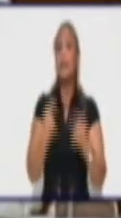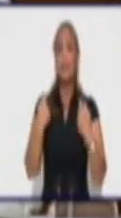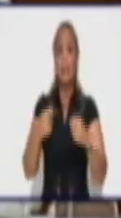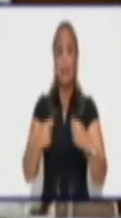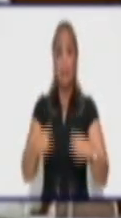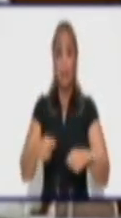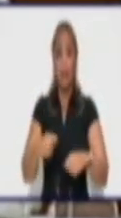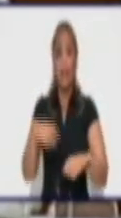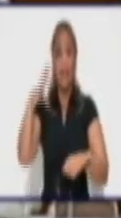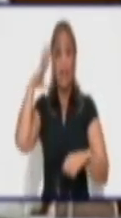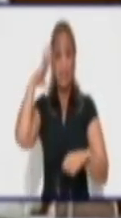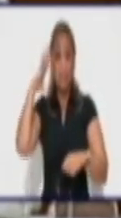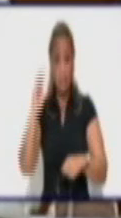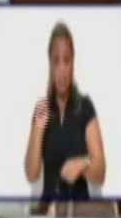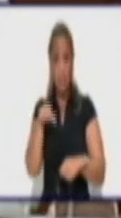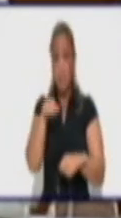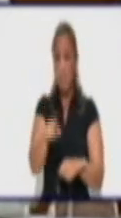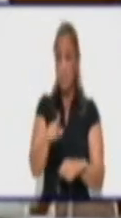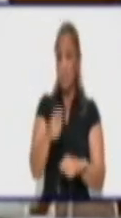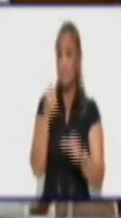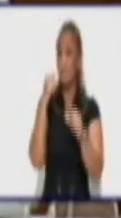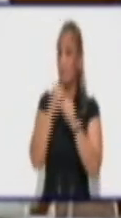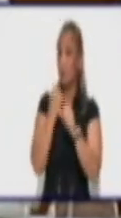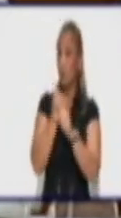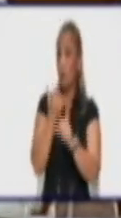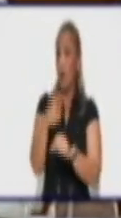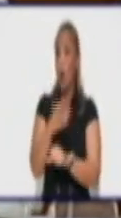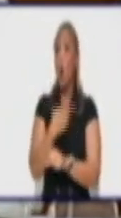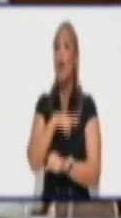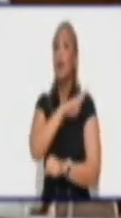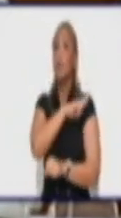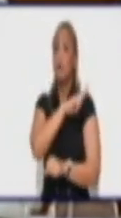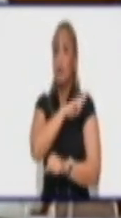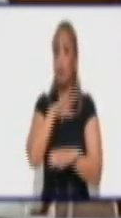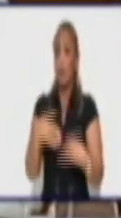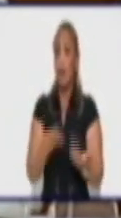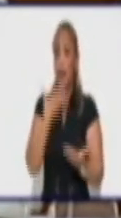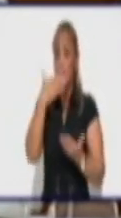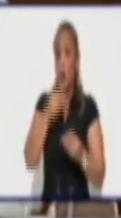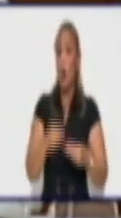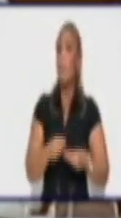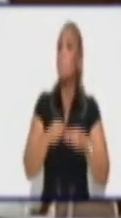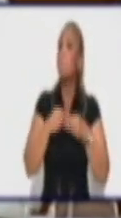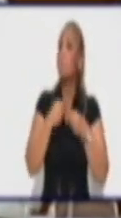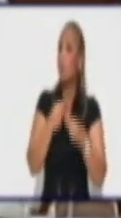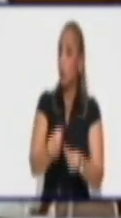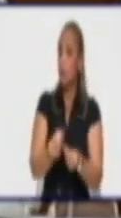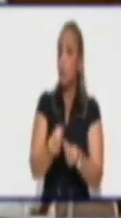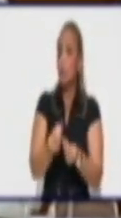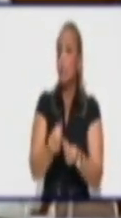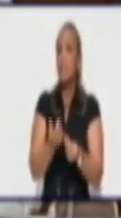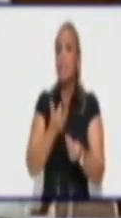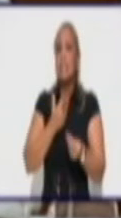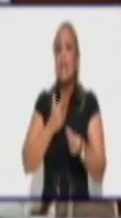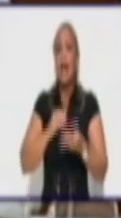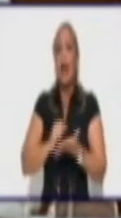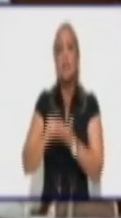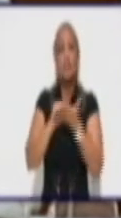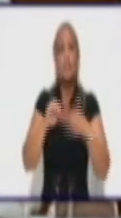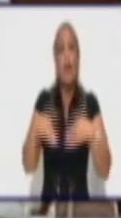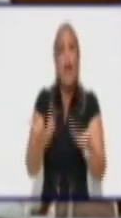esa es su tarea, su responsabilidad, qué mejor aporte le puede dar uno a la sociedad, hijos dignos, formados,